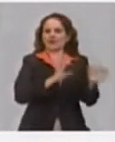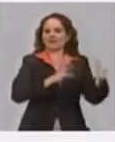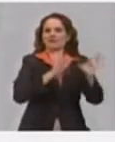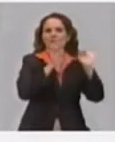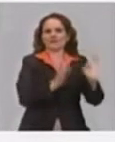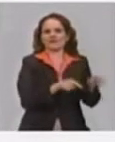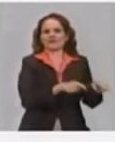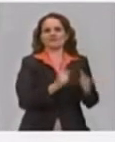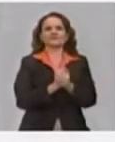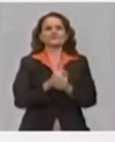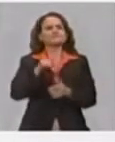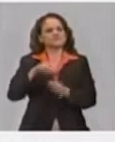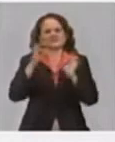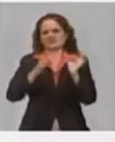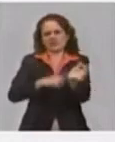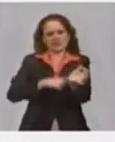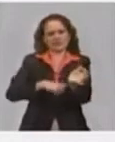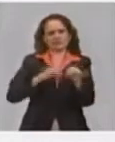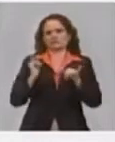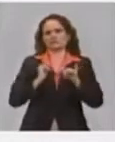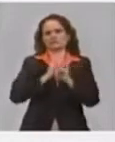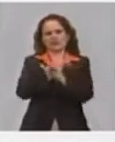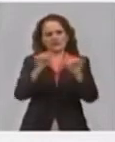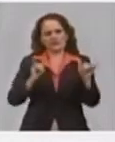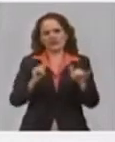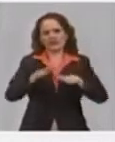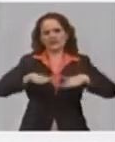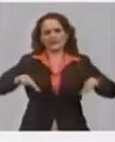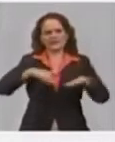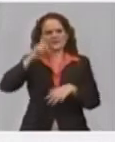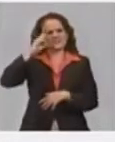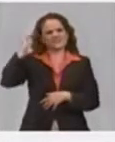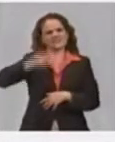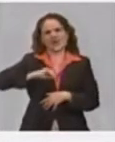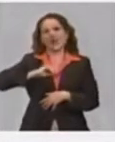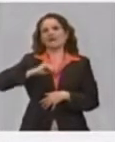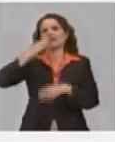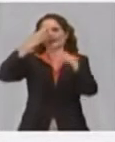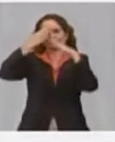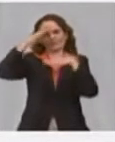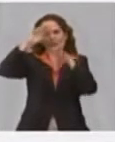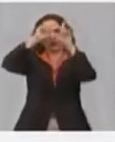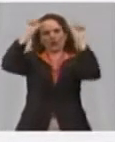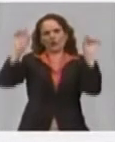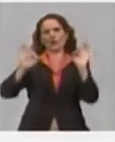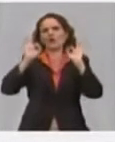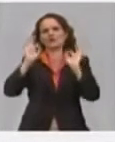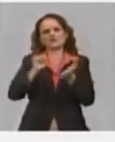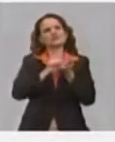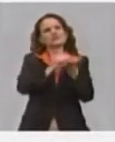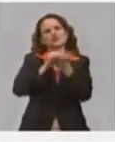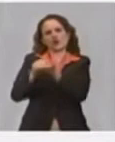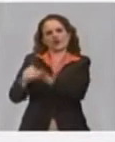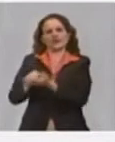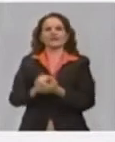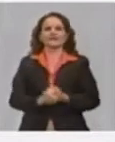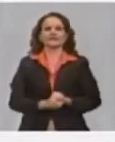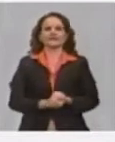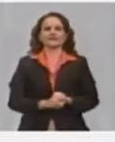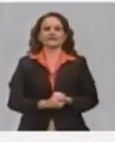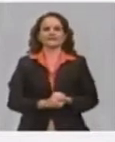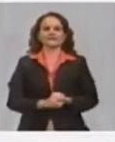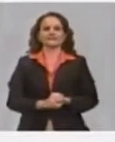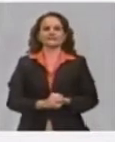Es un componente importante de la solidaridad de nuestro pueblo ante este tipo de situaciones. Y hay un grupo de